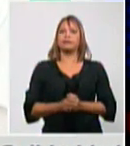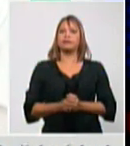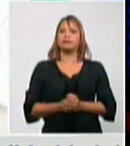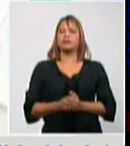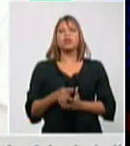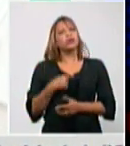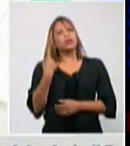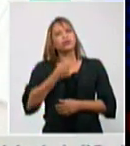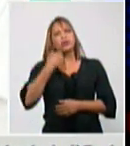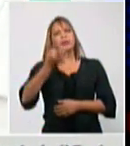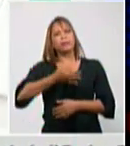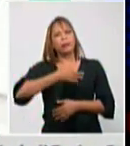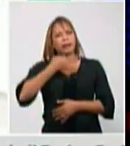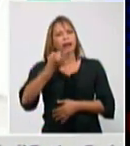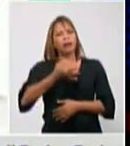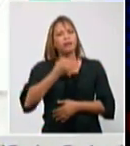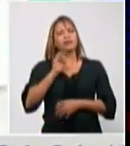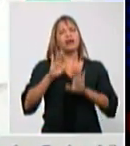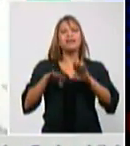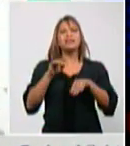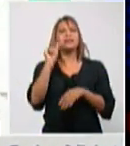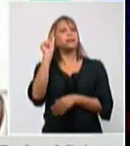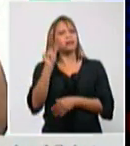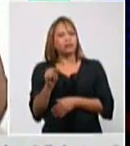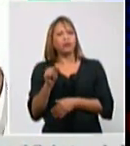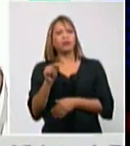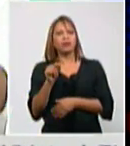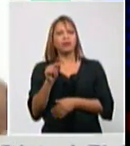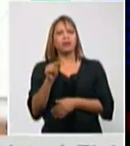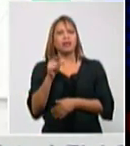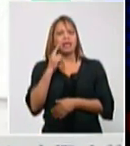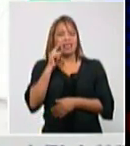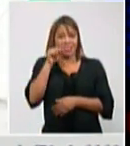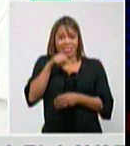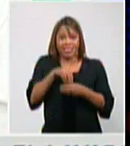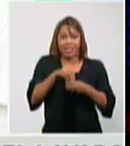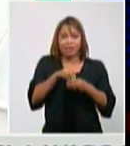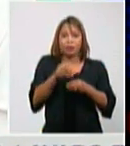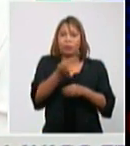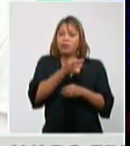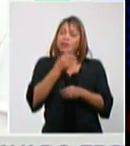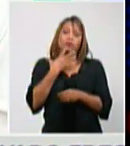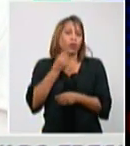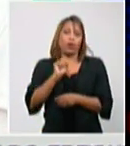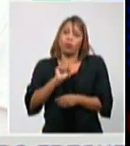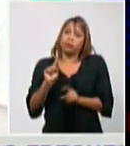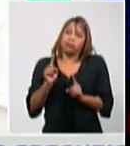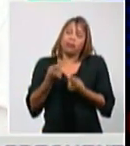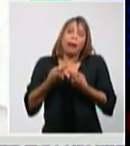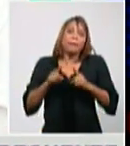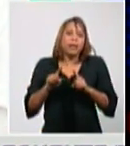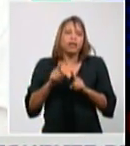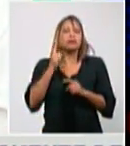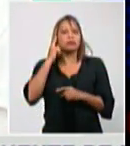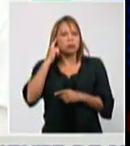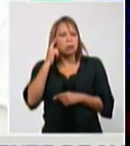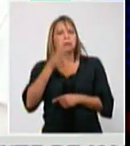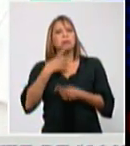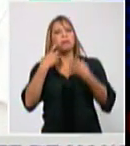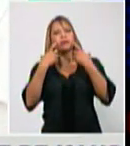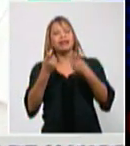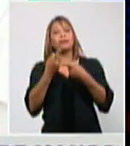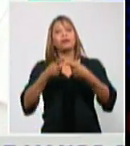hay veces que las personas de esos lugares no les gusta pero creo que es importante además la gente las personas lo piden